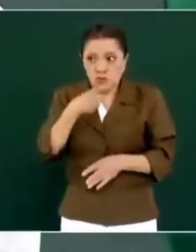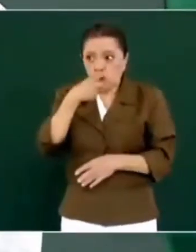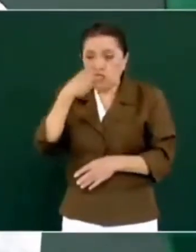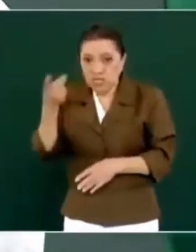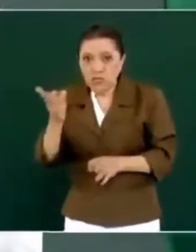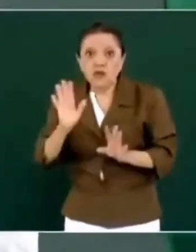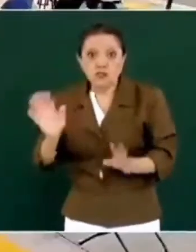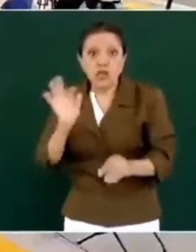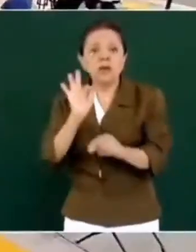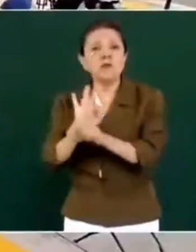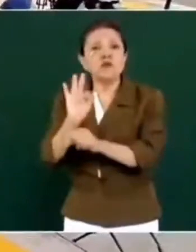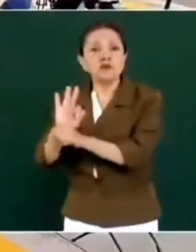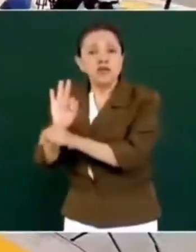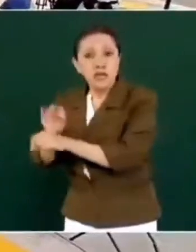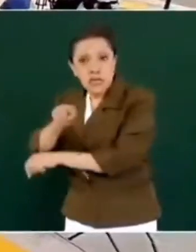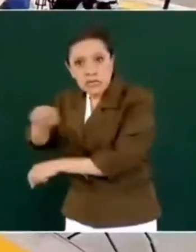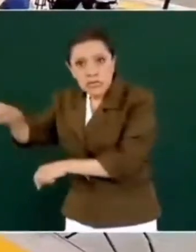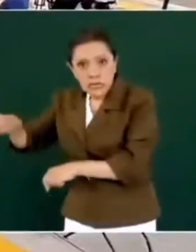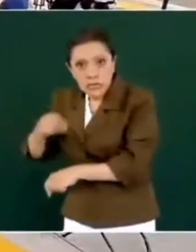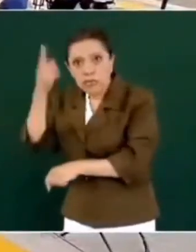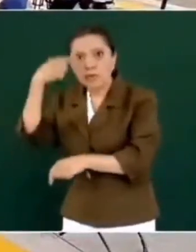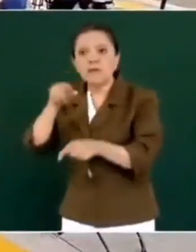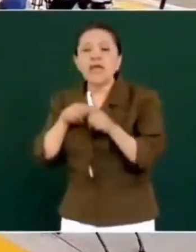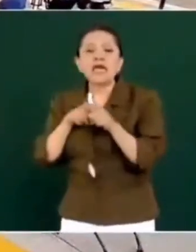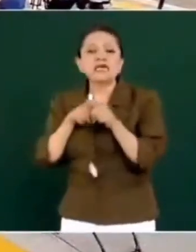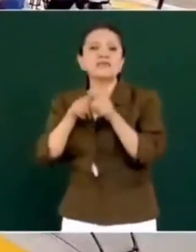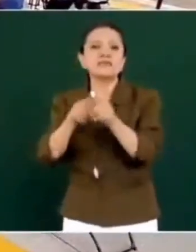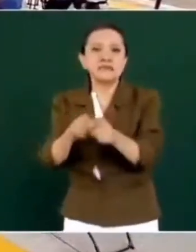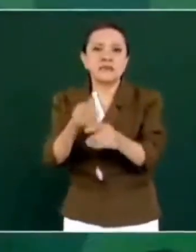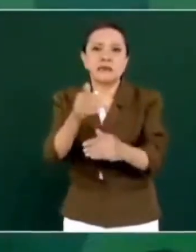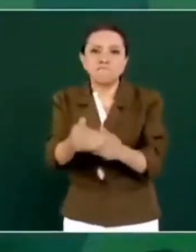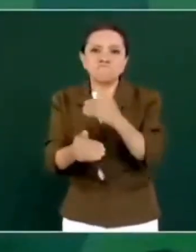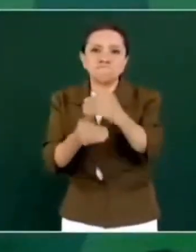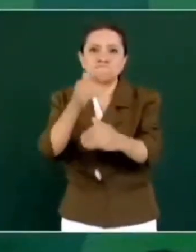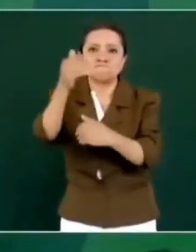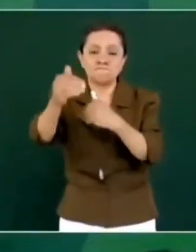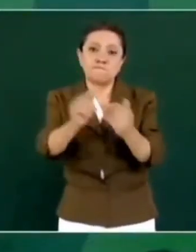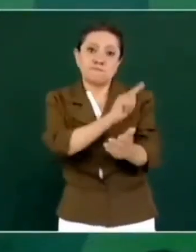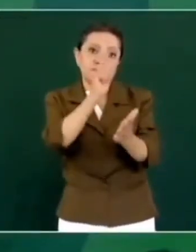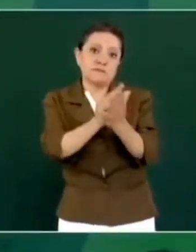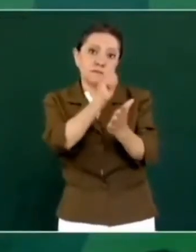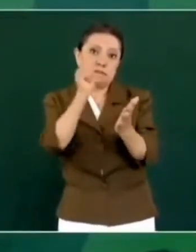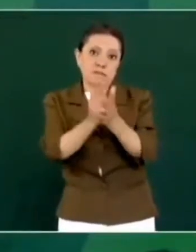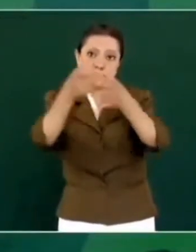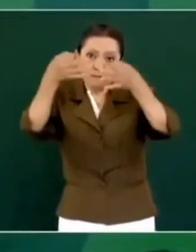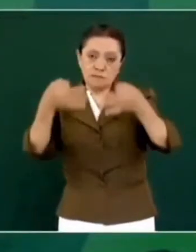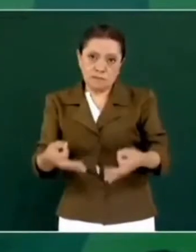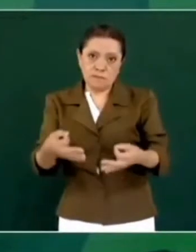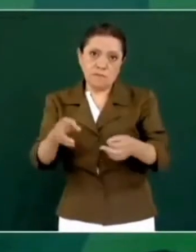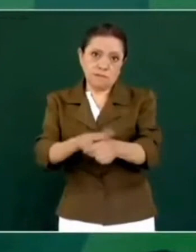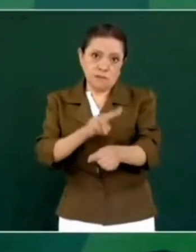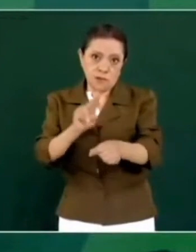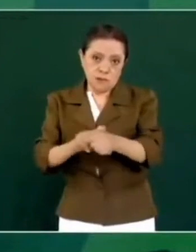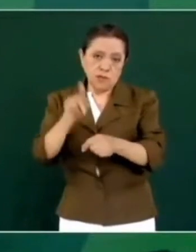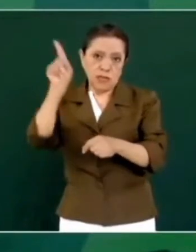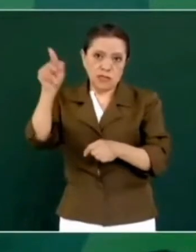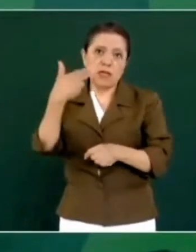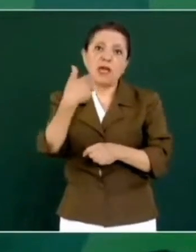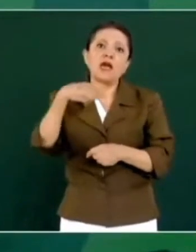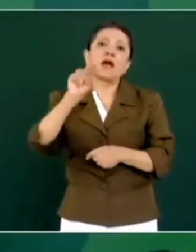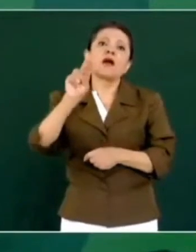para que continúe el proceso de regularización en eh Huatulco